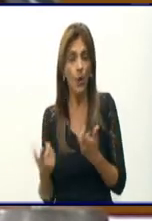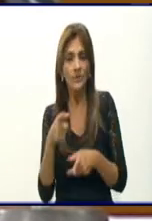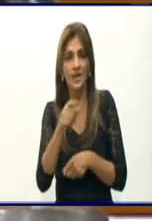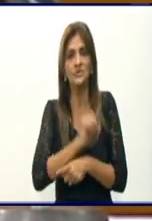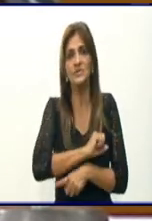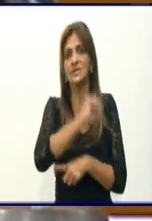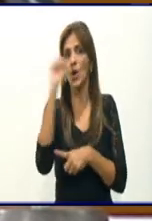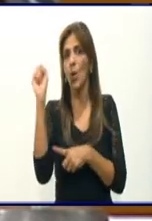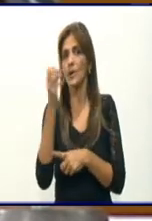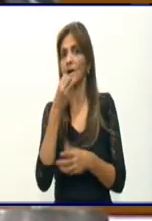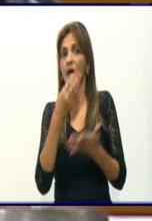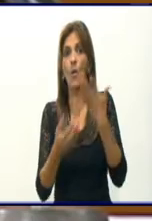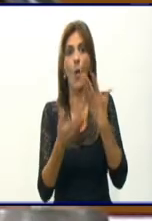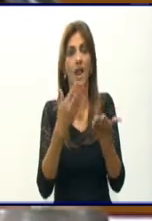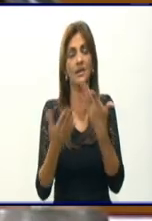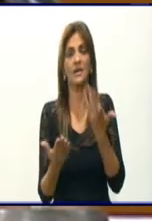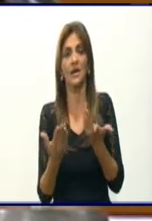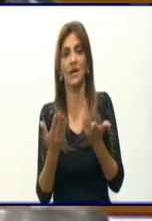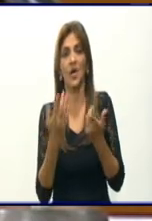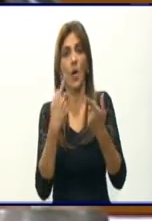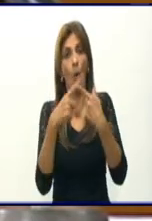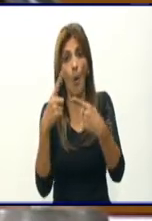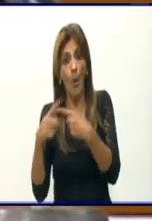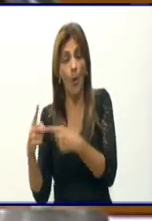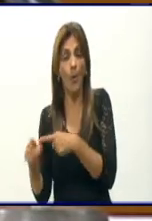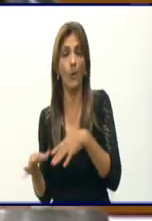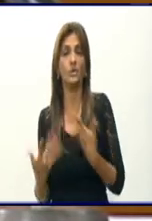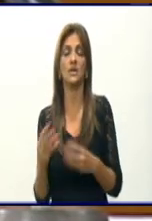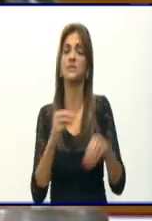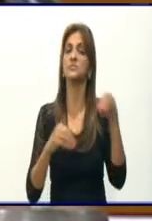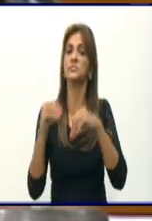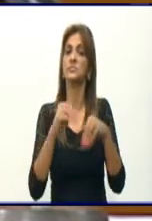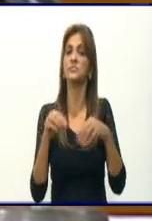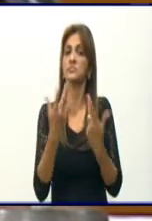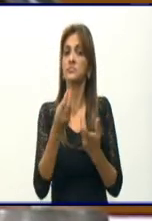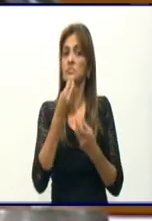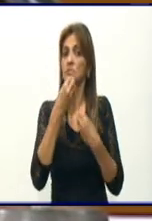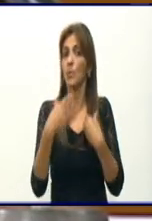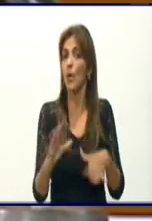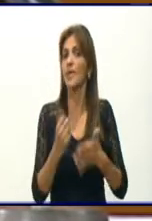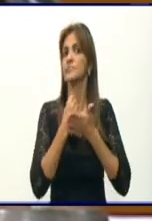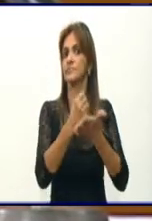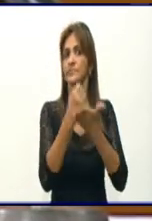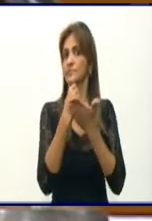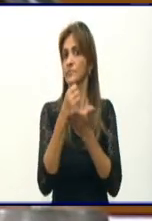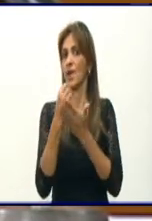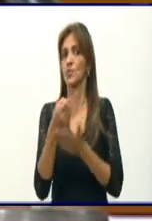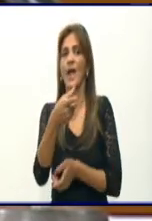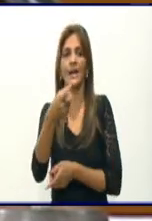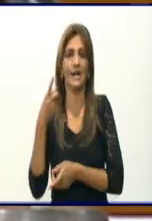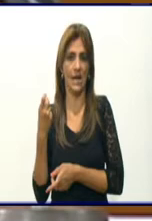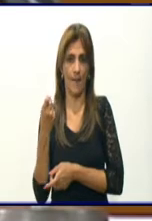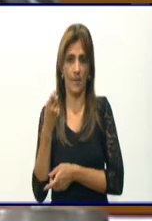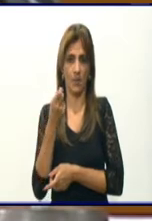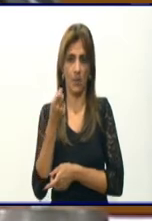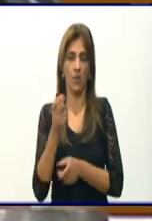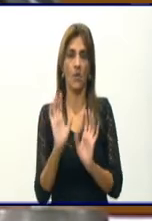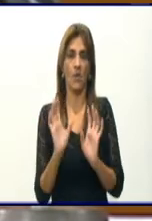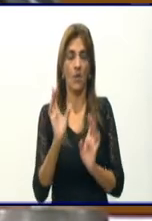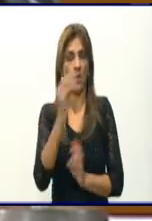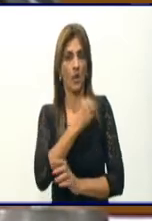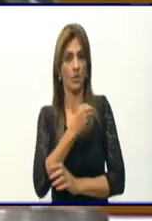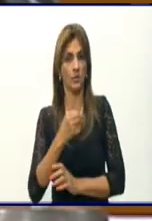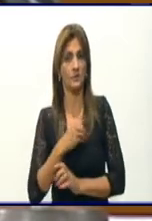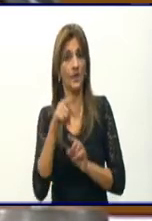que puedan llevarnos a una gravedad o una criticidad del mismo pues actuar de manera inmediata. Y estos pacientes una vez que